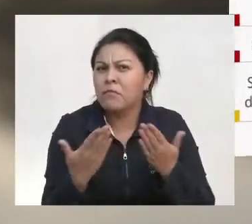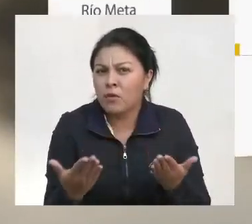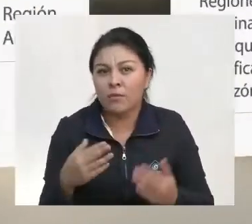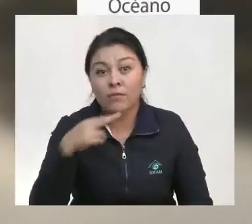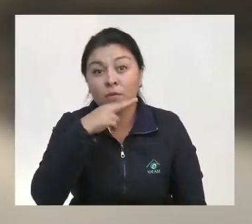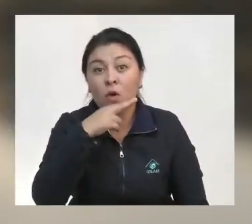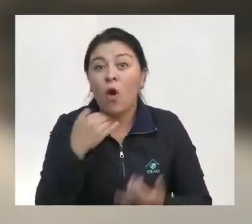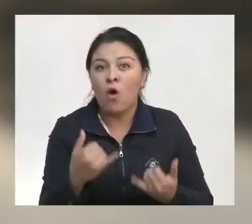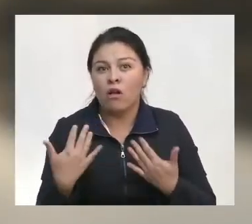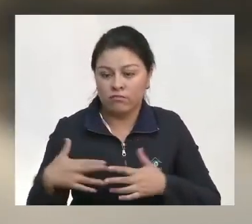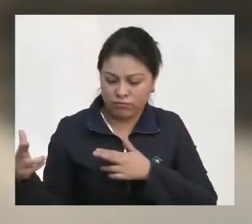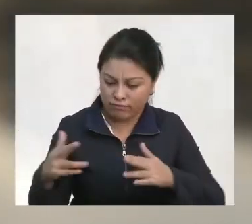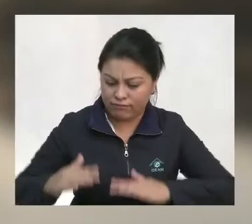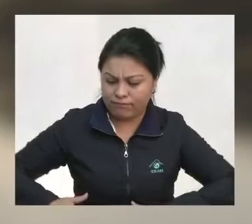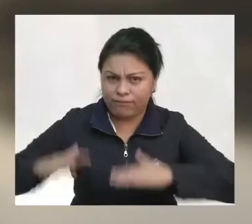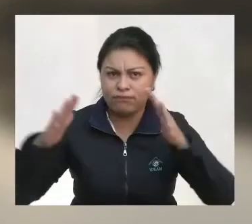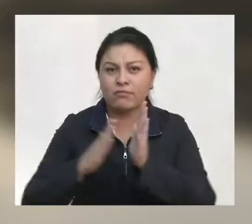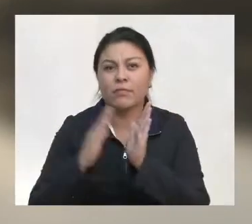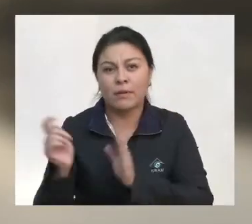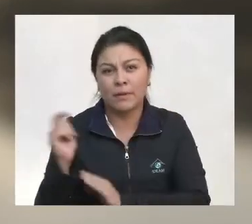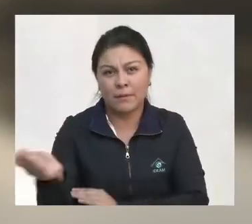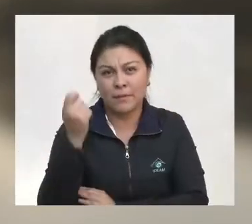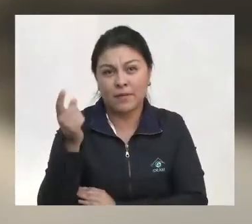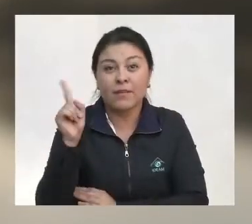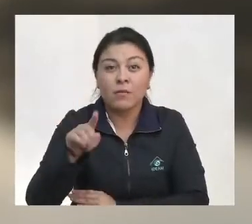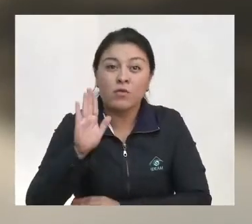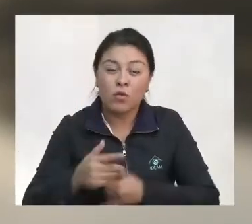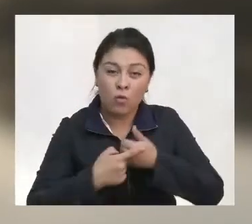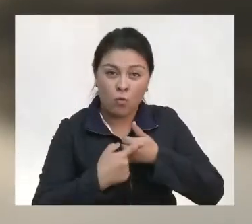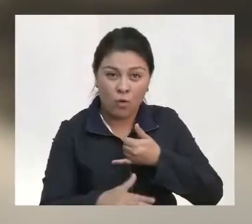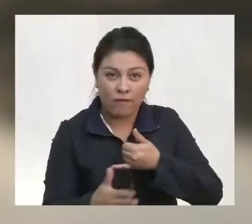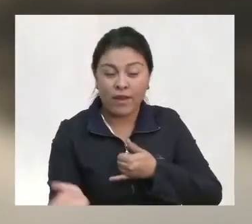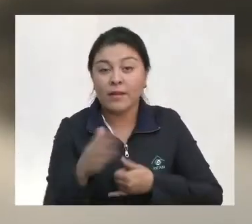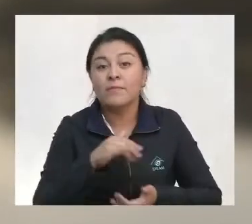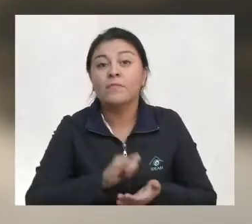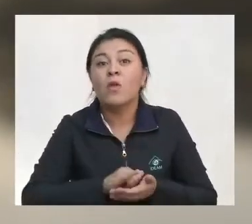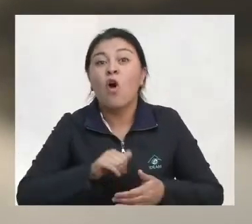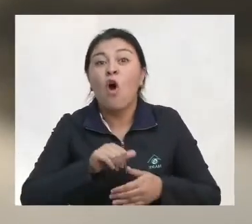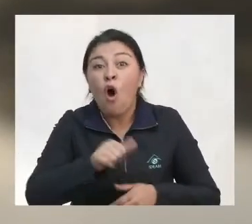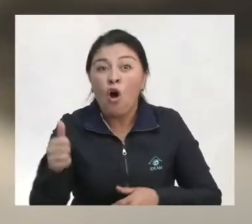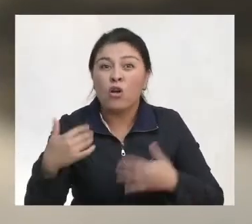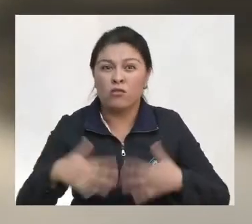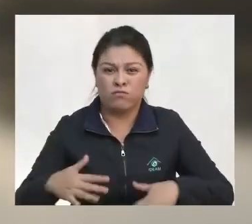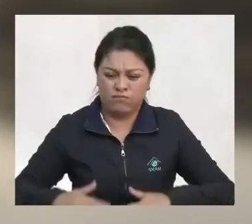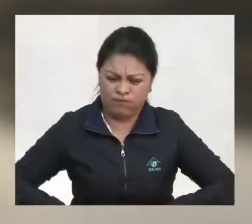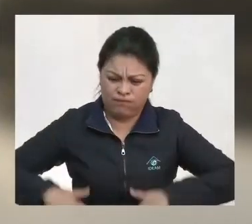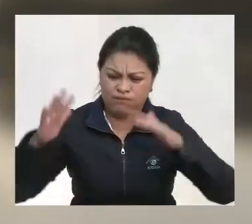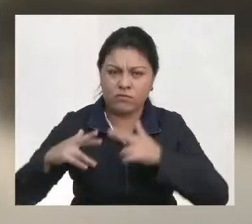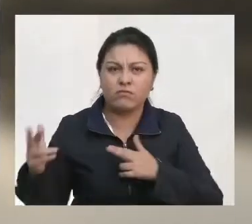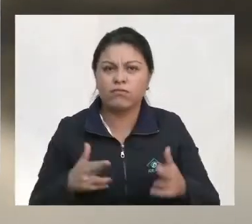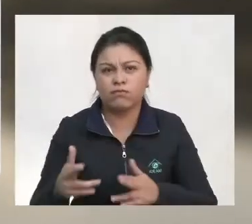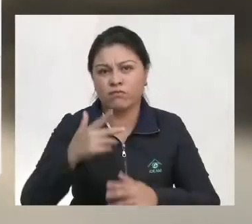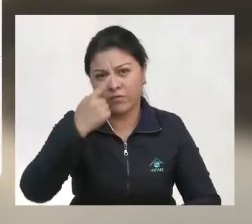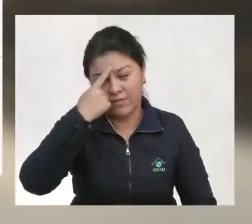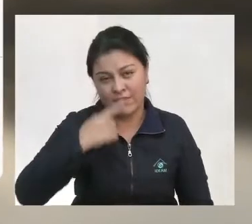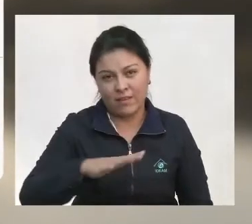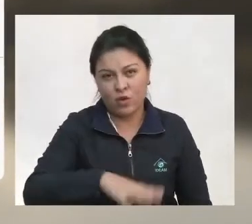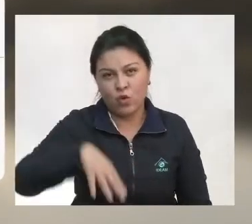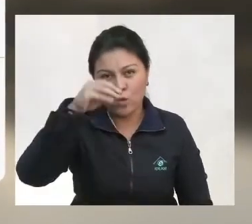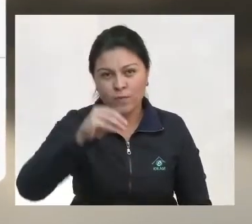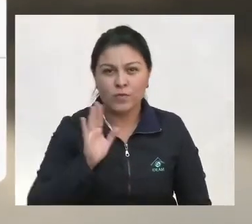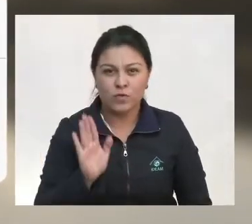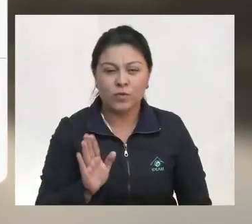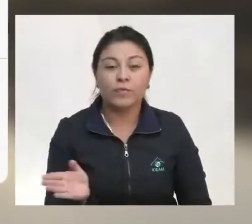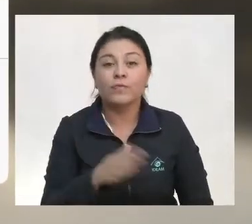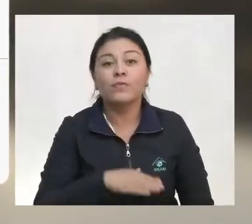Alerta roja por niveles altos en el río Meta y la cuenca del río Guaviare. Alerta naranja por incrementos súbitos en ríos de la Sierra Nevada de Santa Marta.